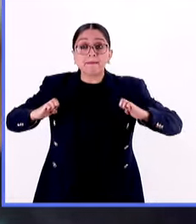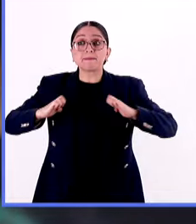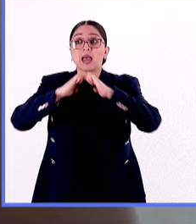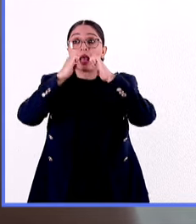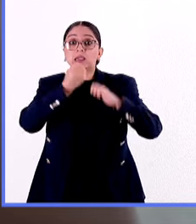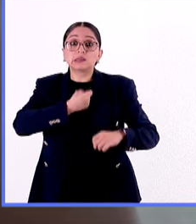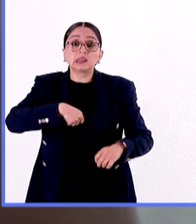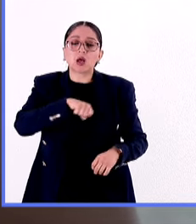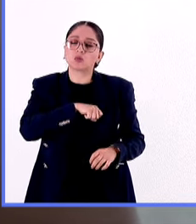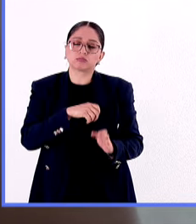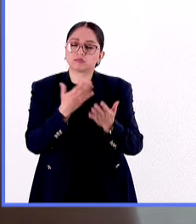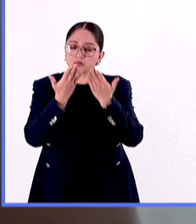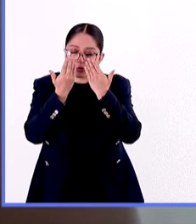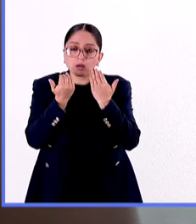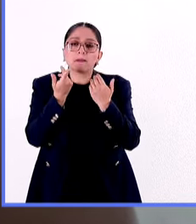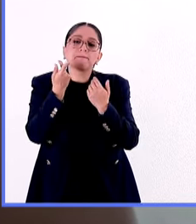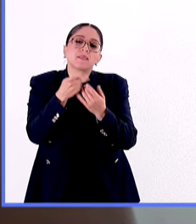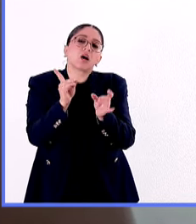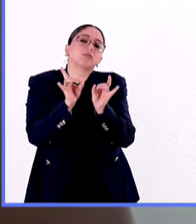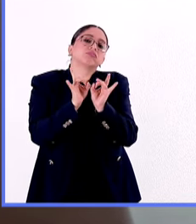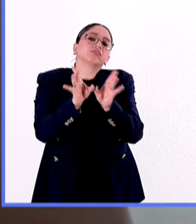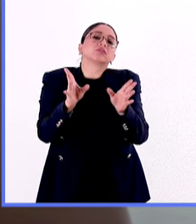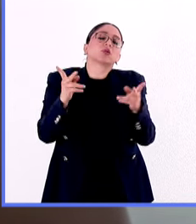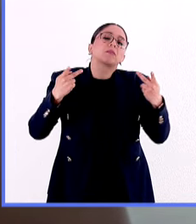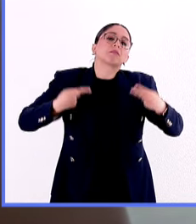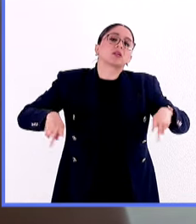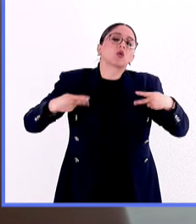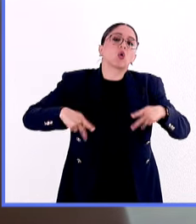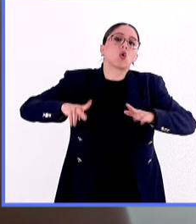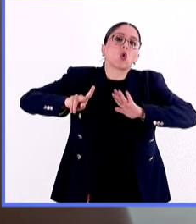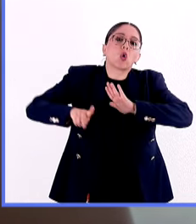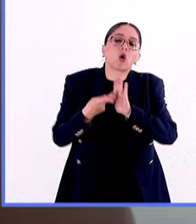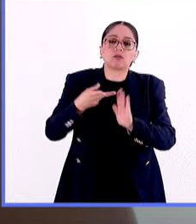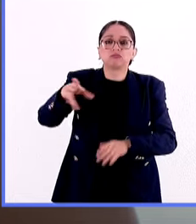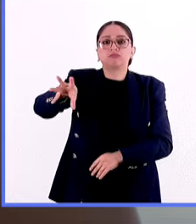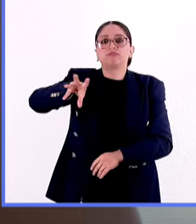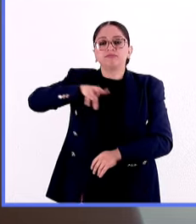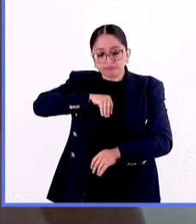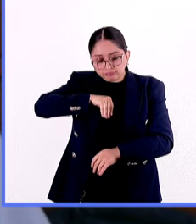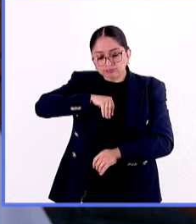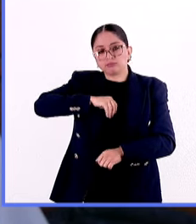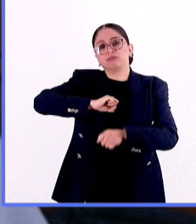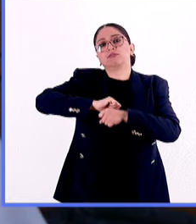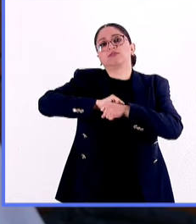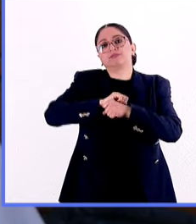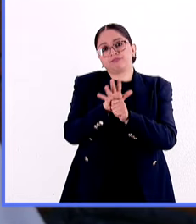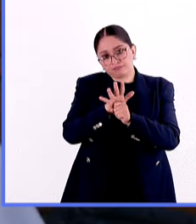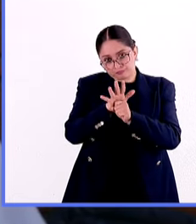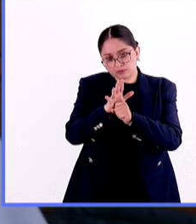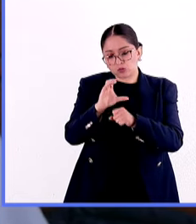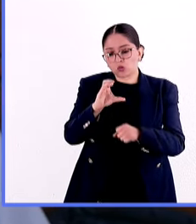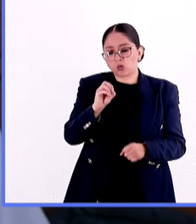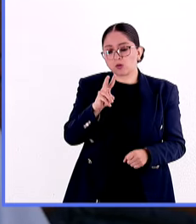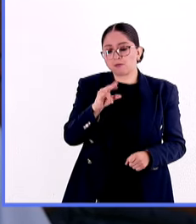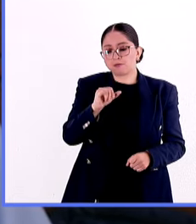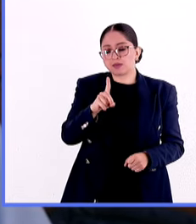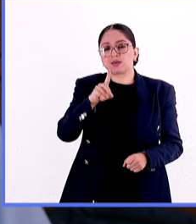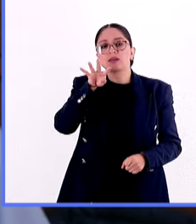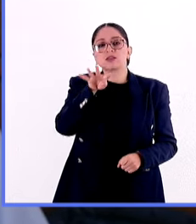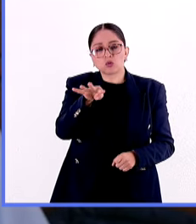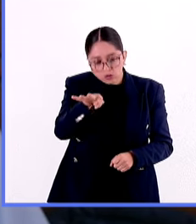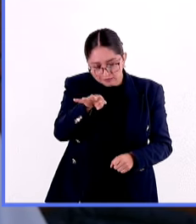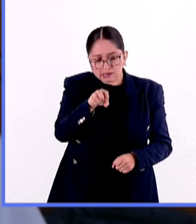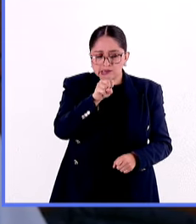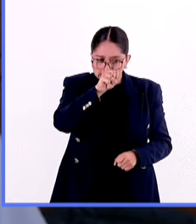persona, en cualquier momento, puede volverse a infectar con el virus y adquirir la COVID-19. Sí, se están viendo nuevos casos